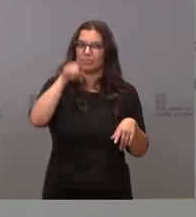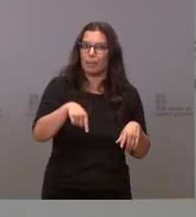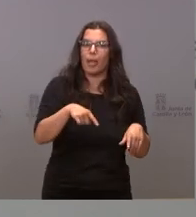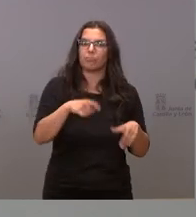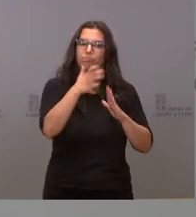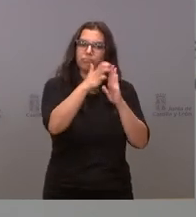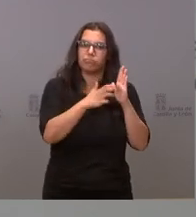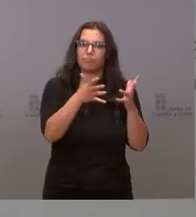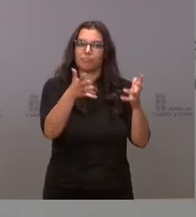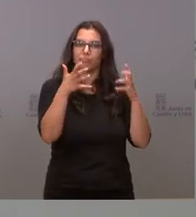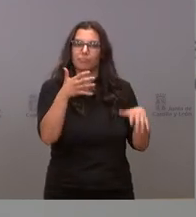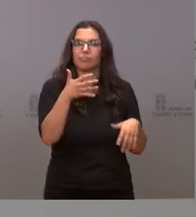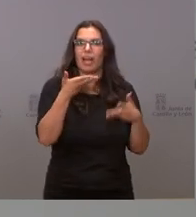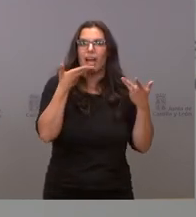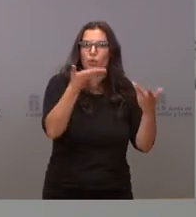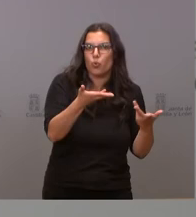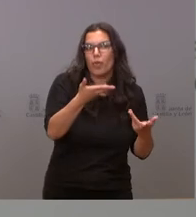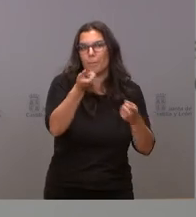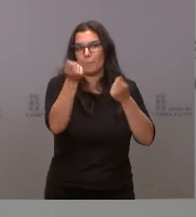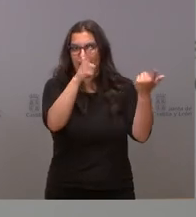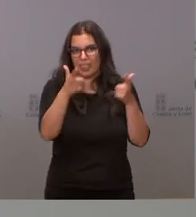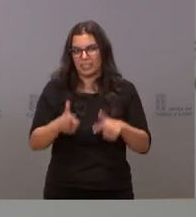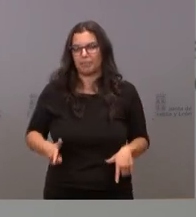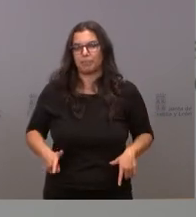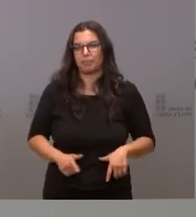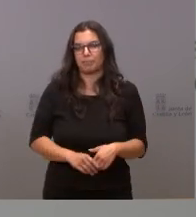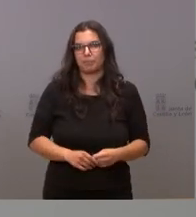beneficiadas con ayudas de similares características.